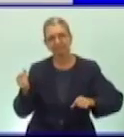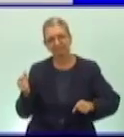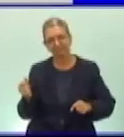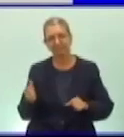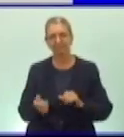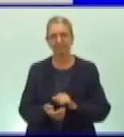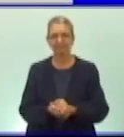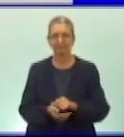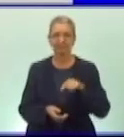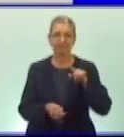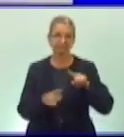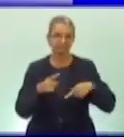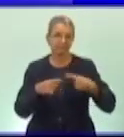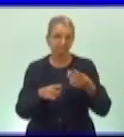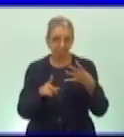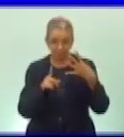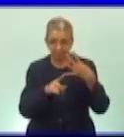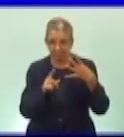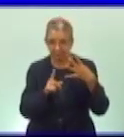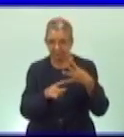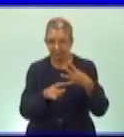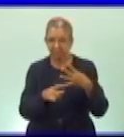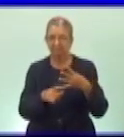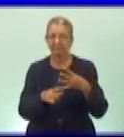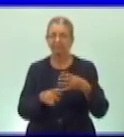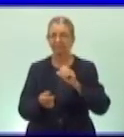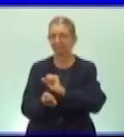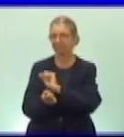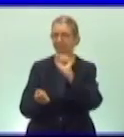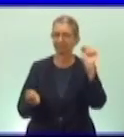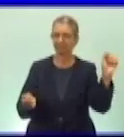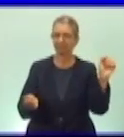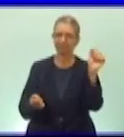soberanía y socialismo a partir de 1959